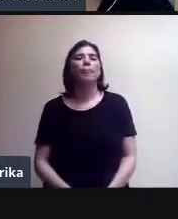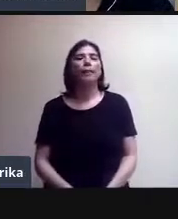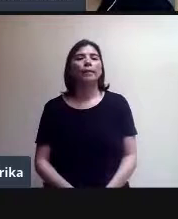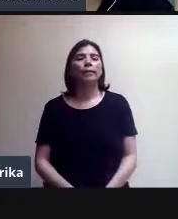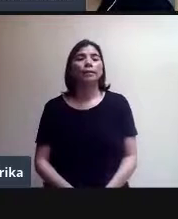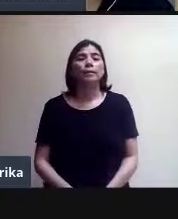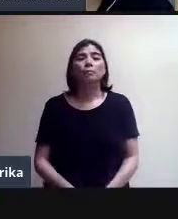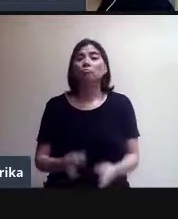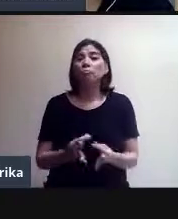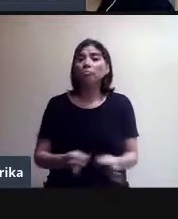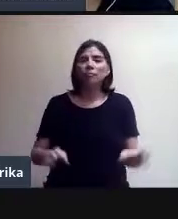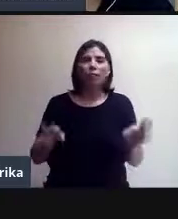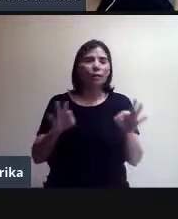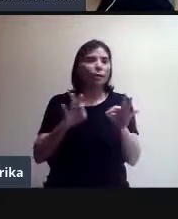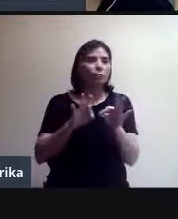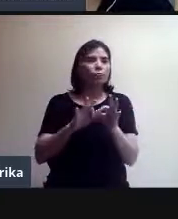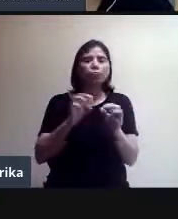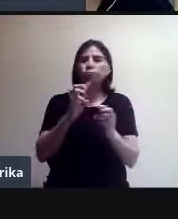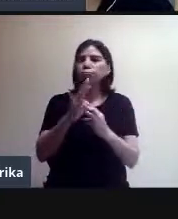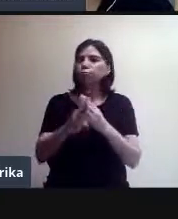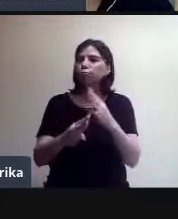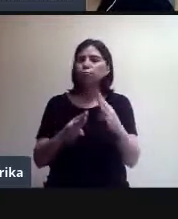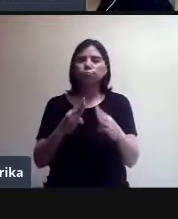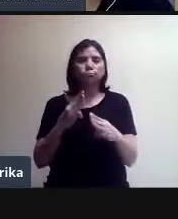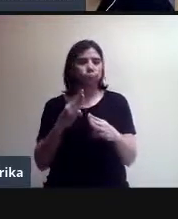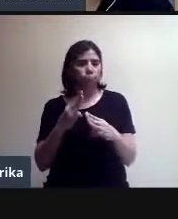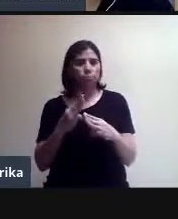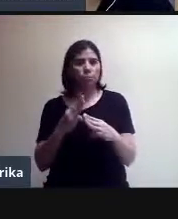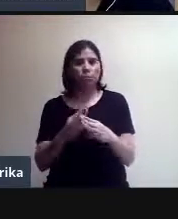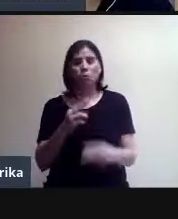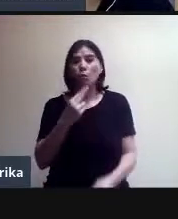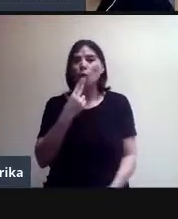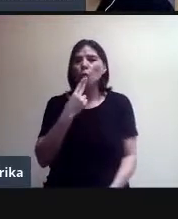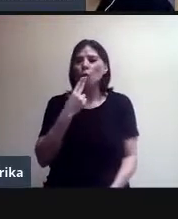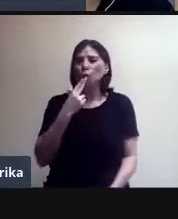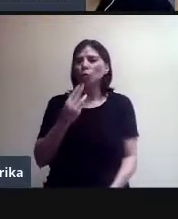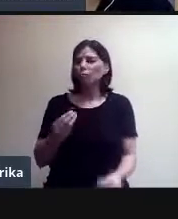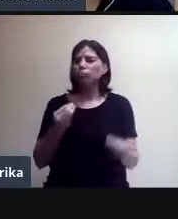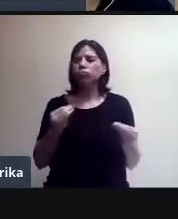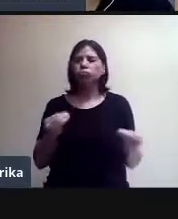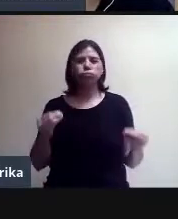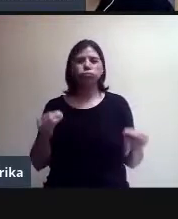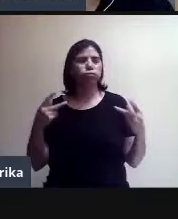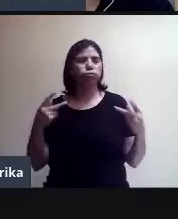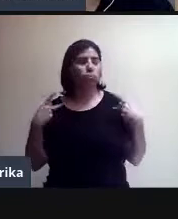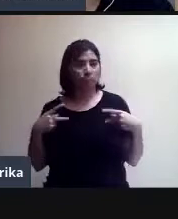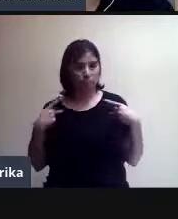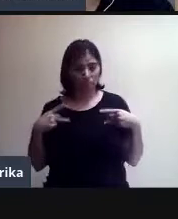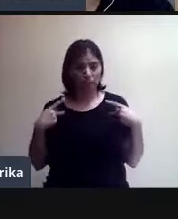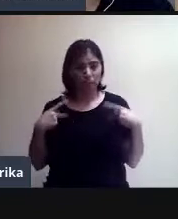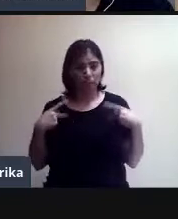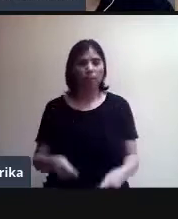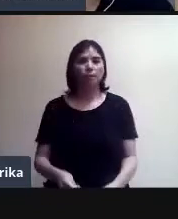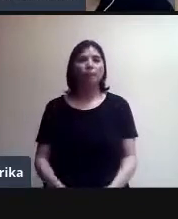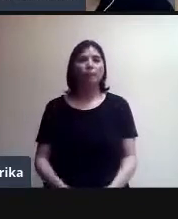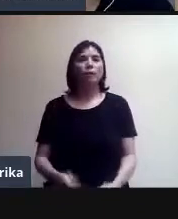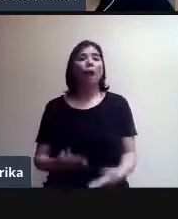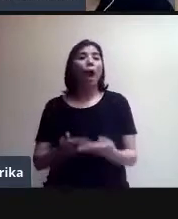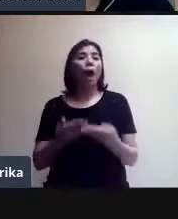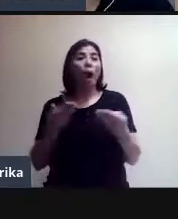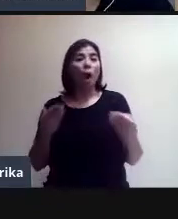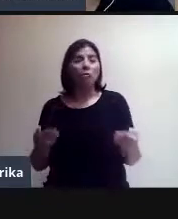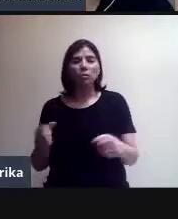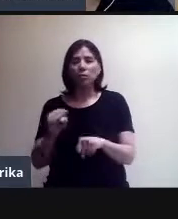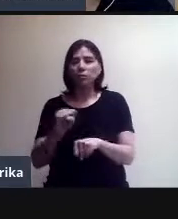impresionante. Las cifras de uso de la G Suite en estas últimas semanas es